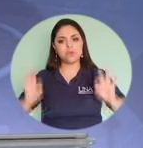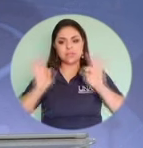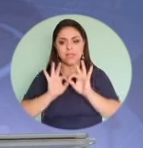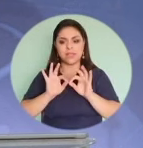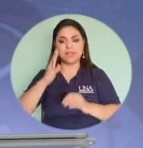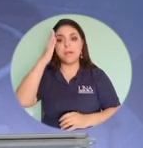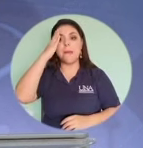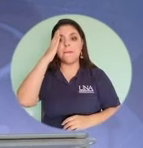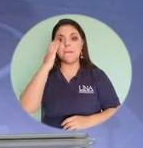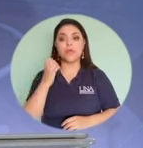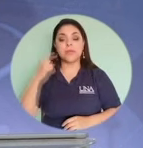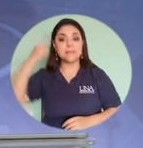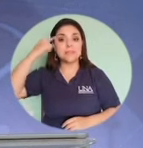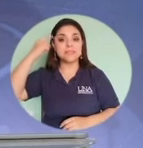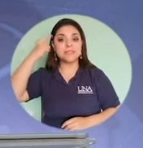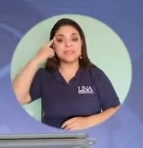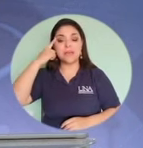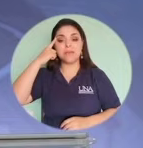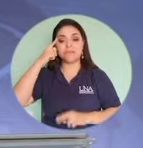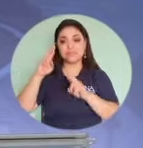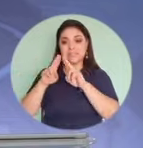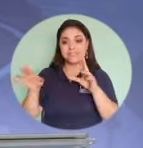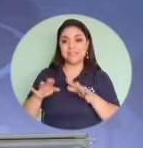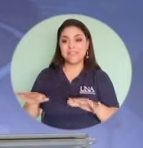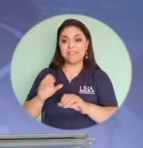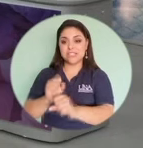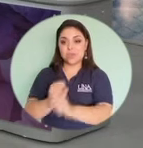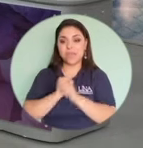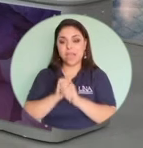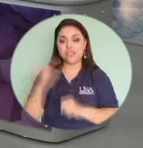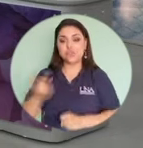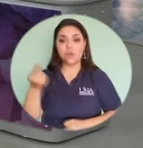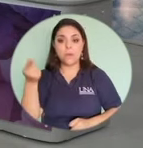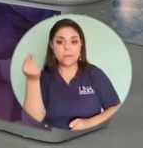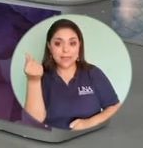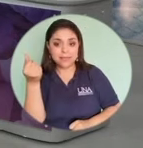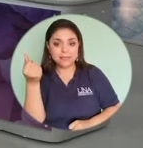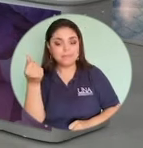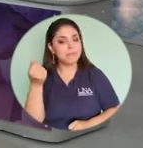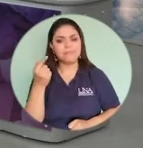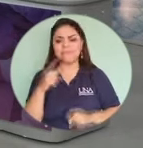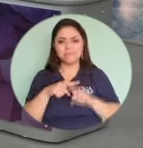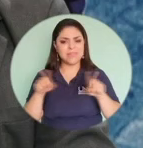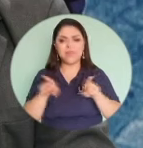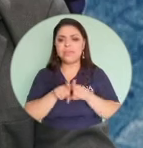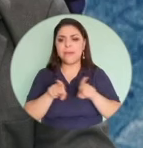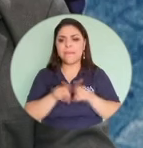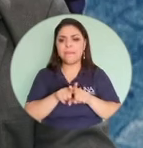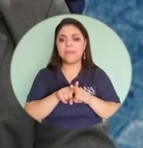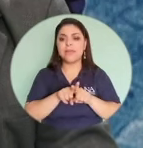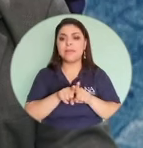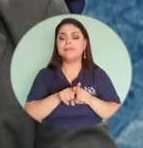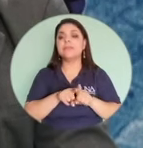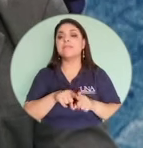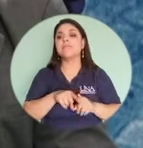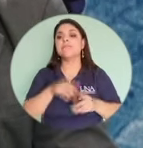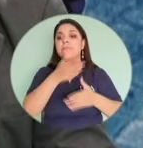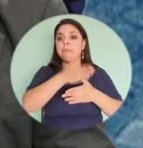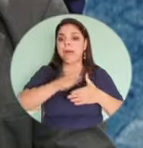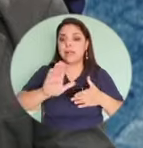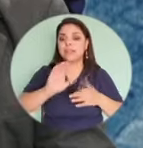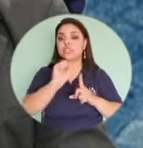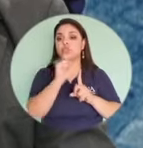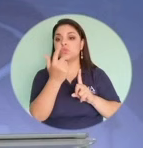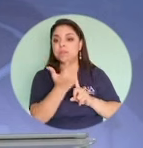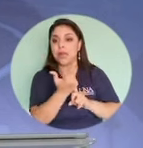relacionar la ciberseguridad solo con el tema financiero. Pero puede ir más allá e involucrar la parte personal, la parte familiar. La parte patrimonial.